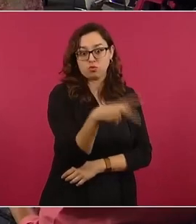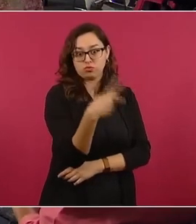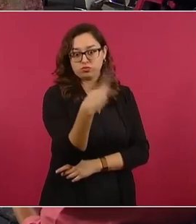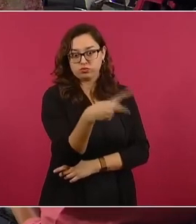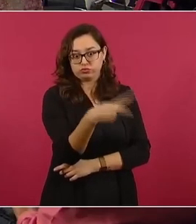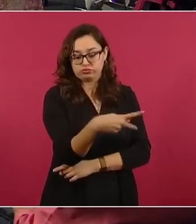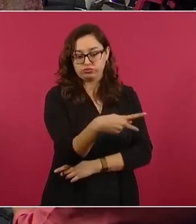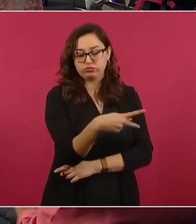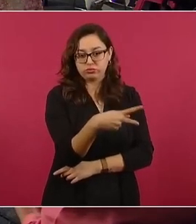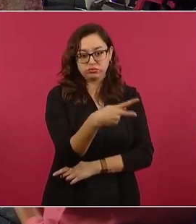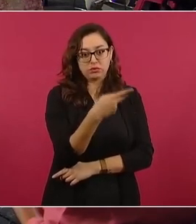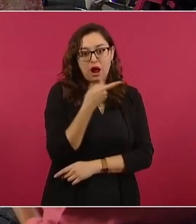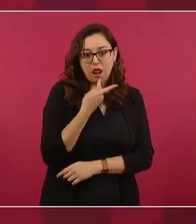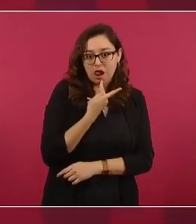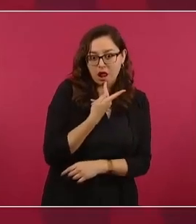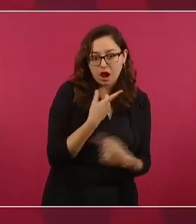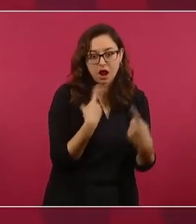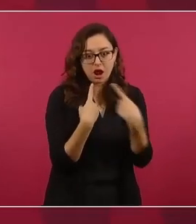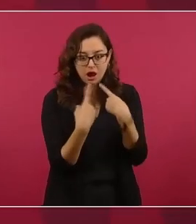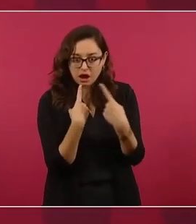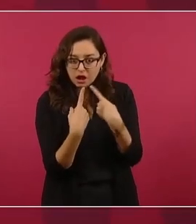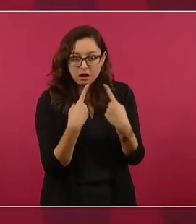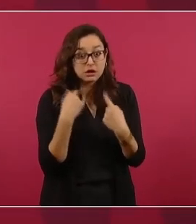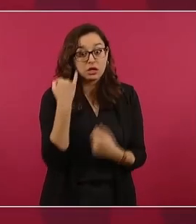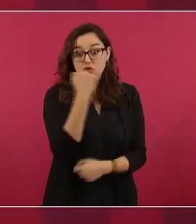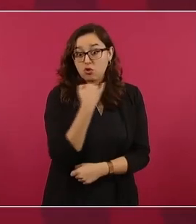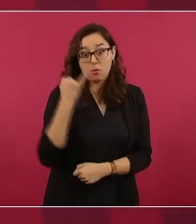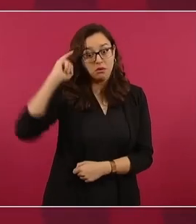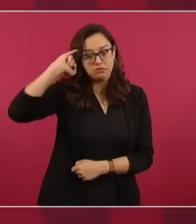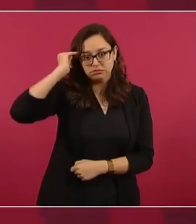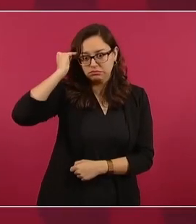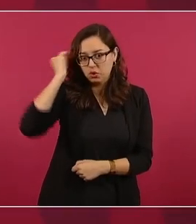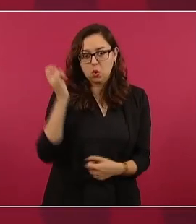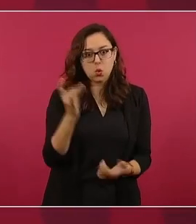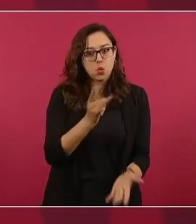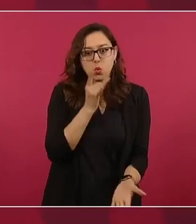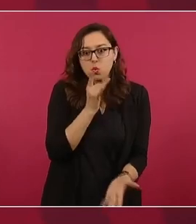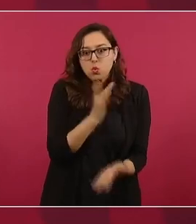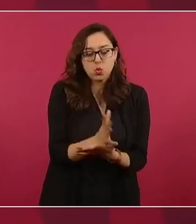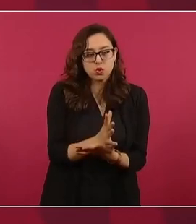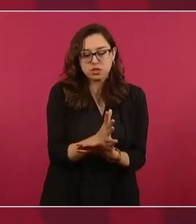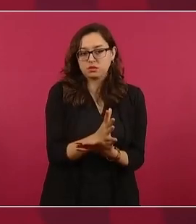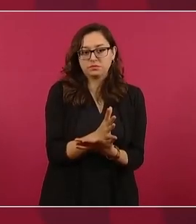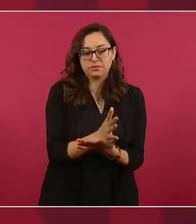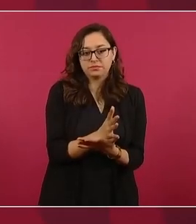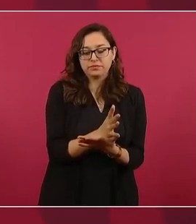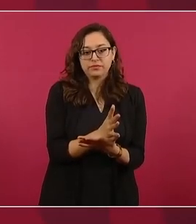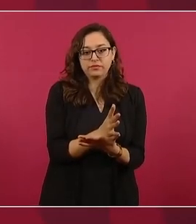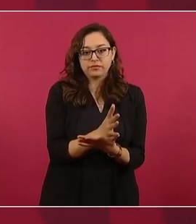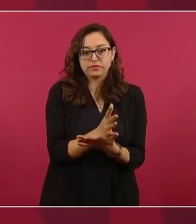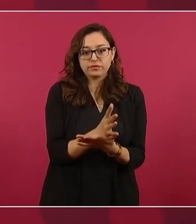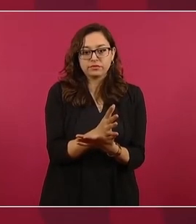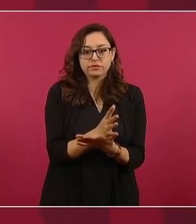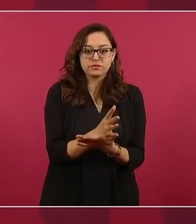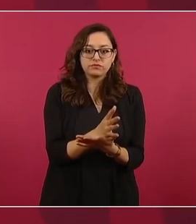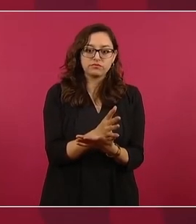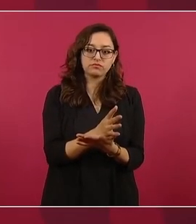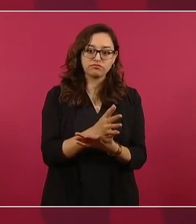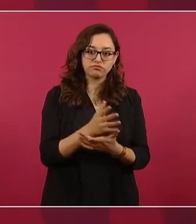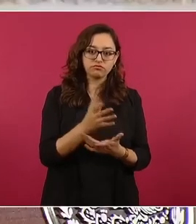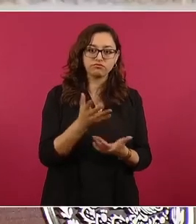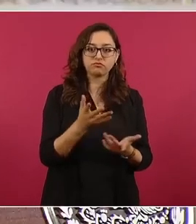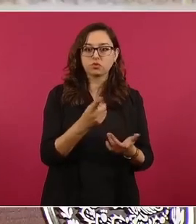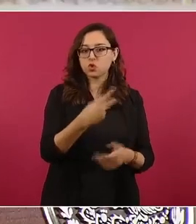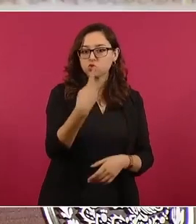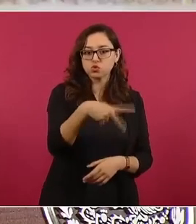se delibera y hay rehesos.